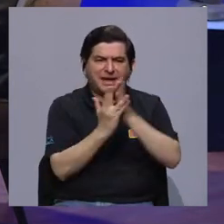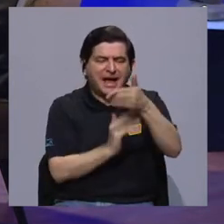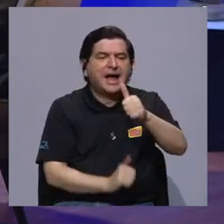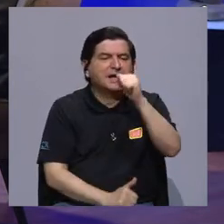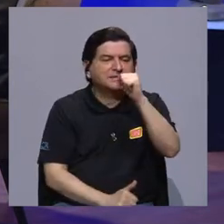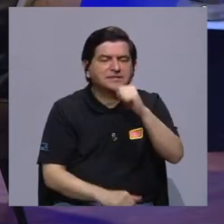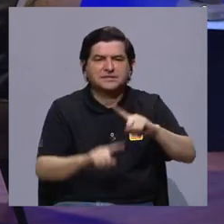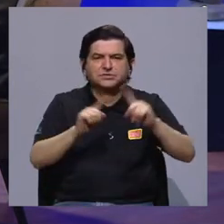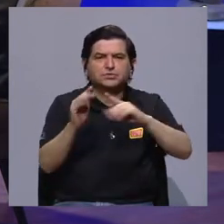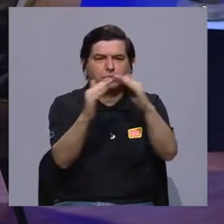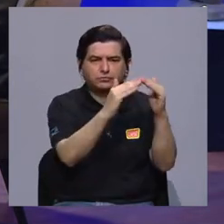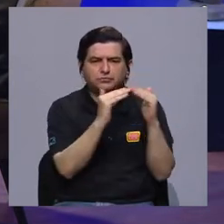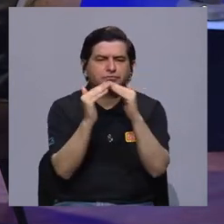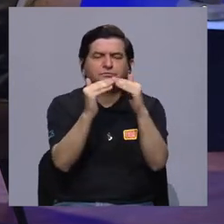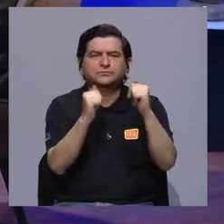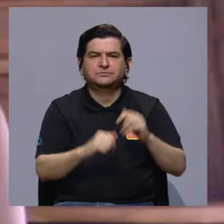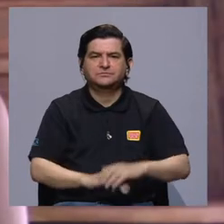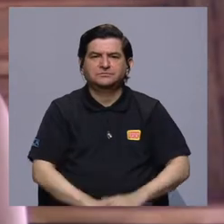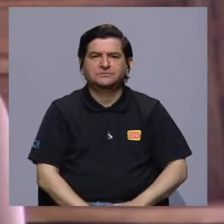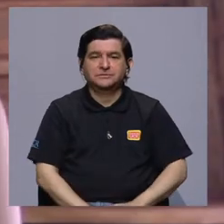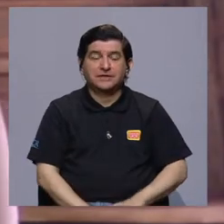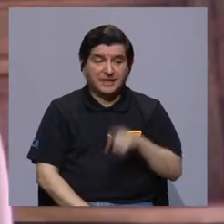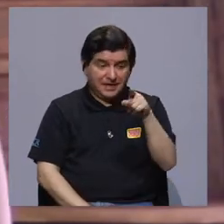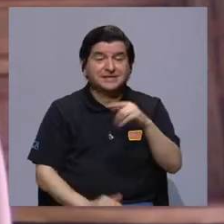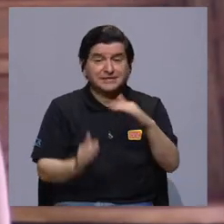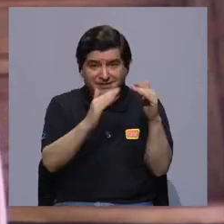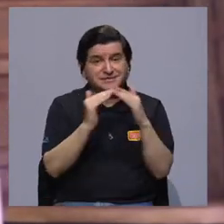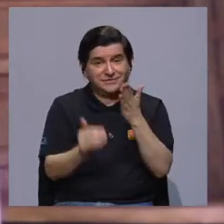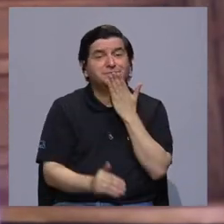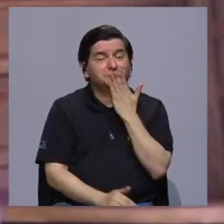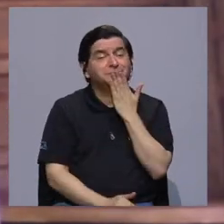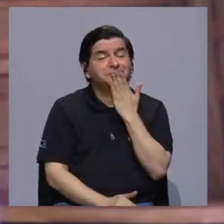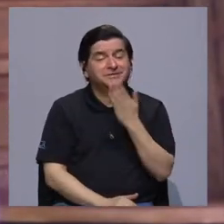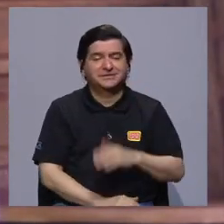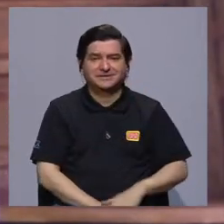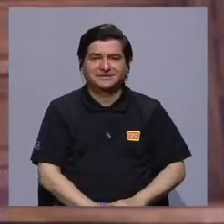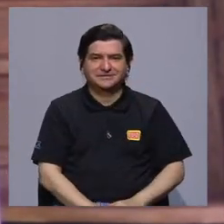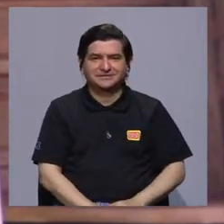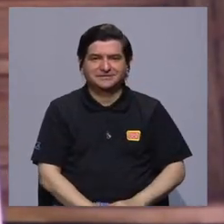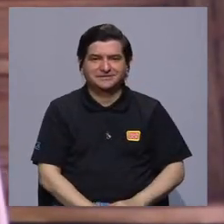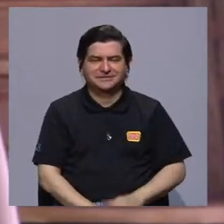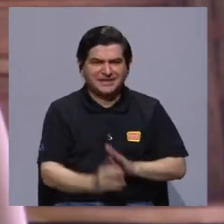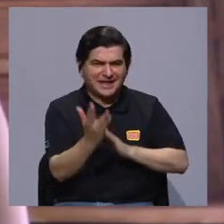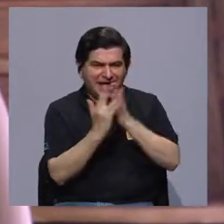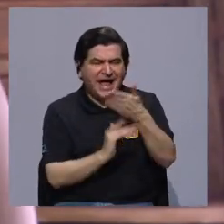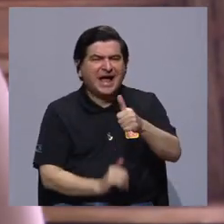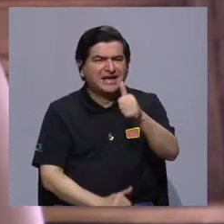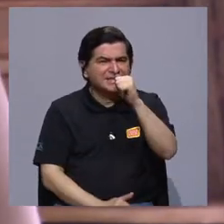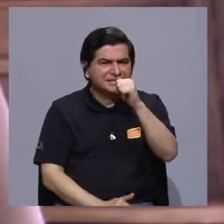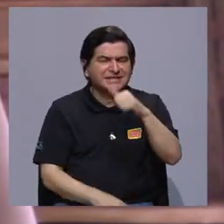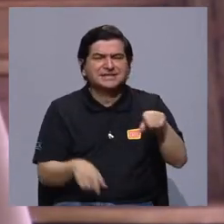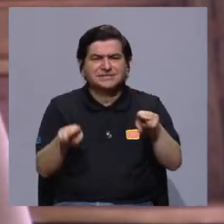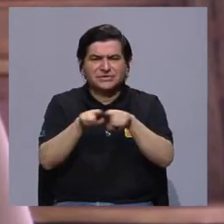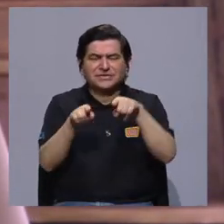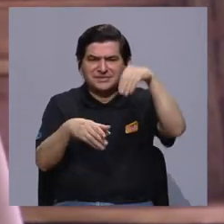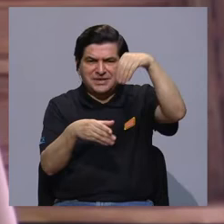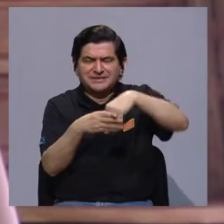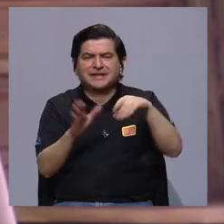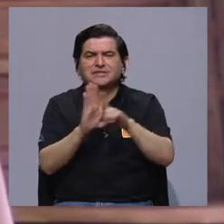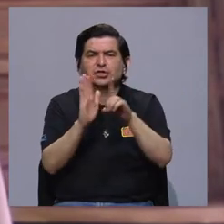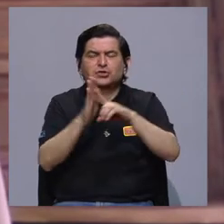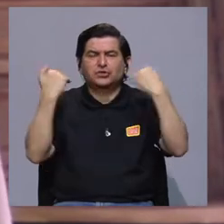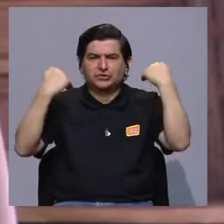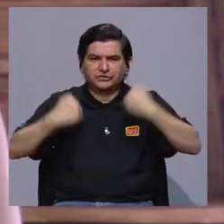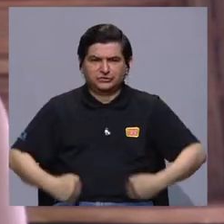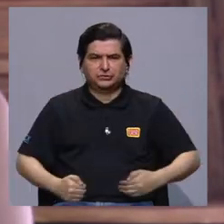acceso al agua en ciertas comunidades indígenas, ¿verdad? Y creo que el acceso al agua entra dentro también de los derechos